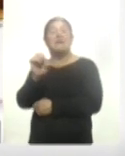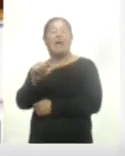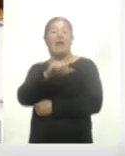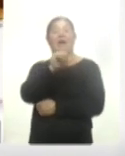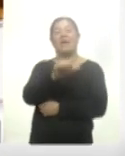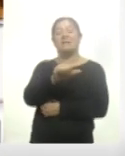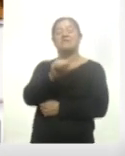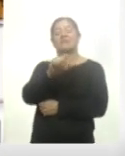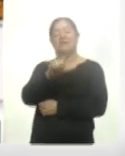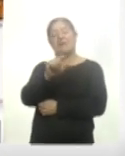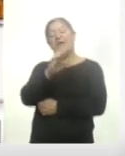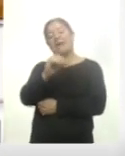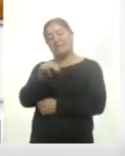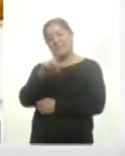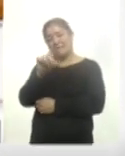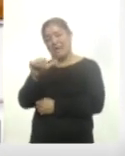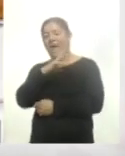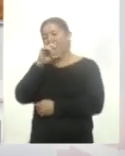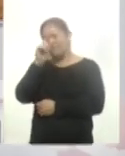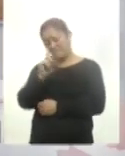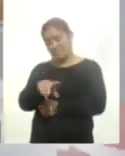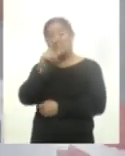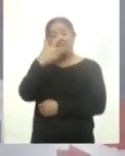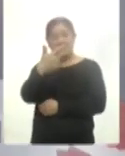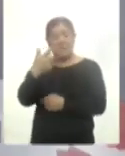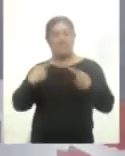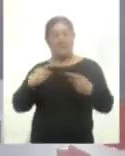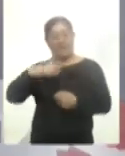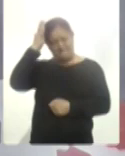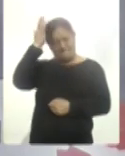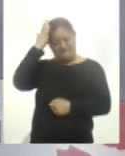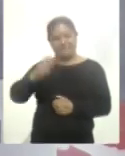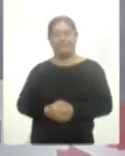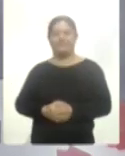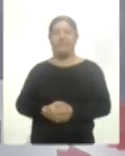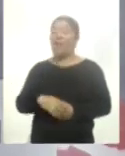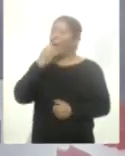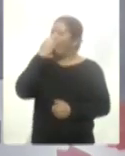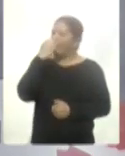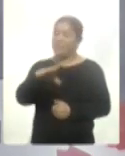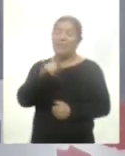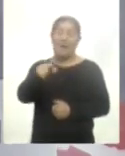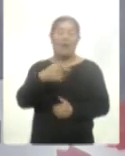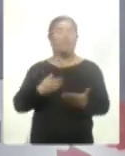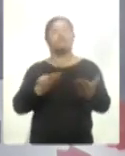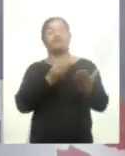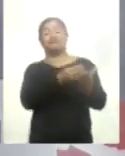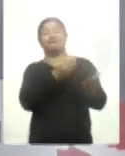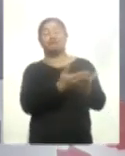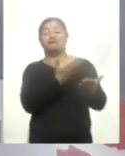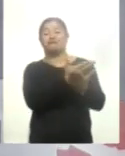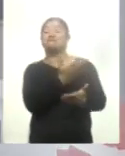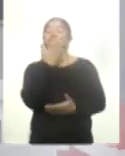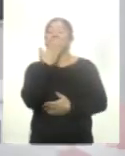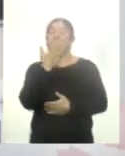los siete amigos principales. Excelente, pues sin duda es una muy buena propuesta del cine mexicano. ¿Algún